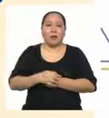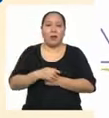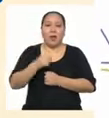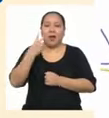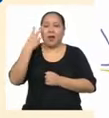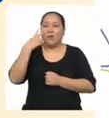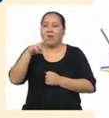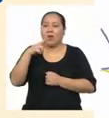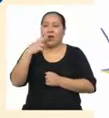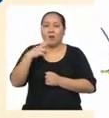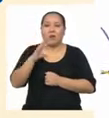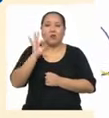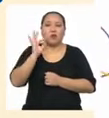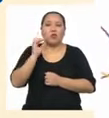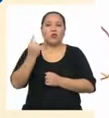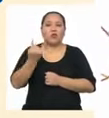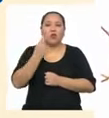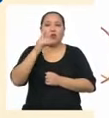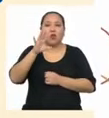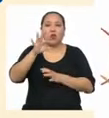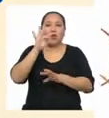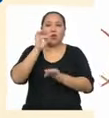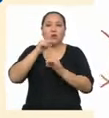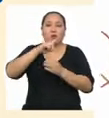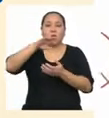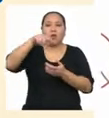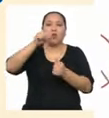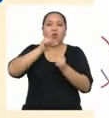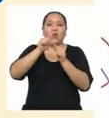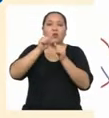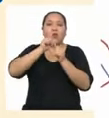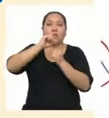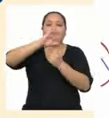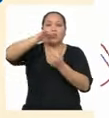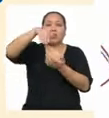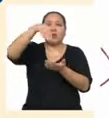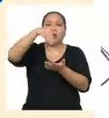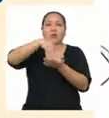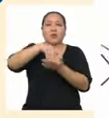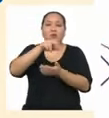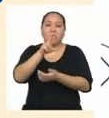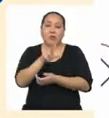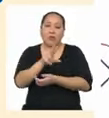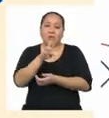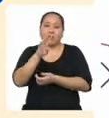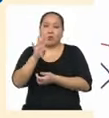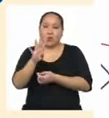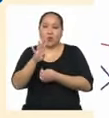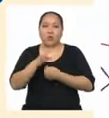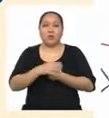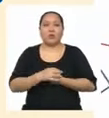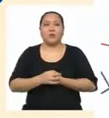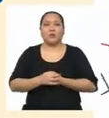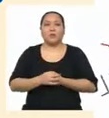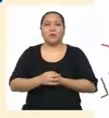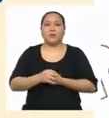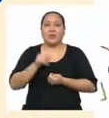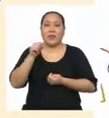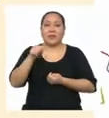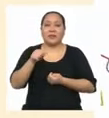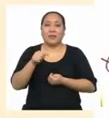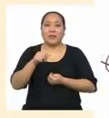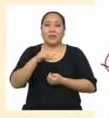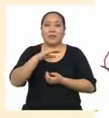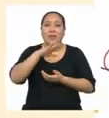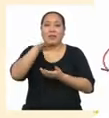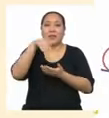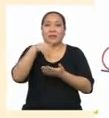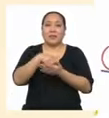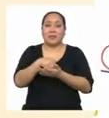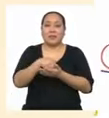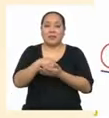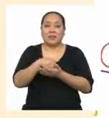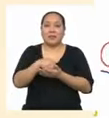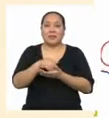Trabajaremos Con los valores Centrales 3 y 4 Que están en la posición 5 y 6 A estos